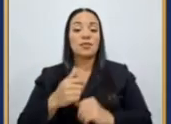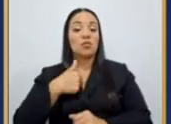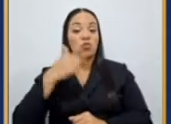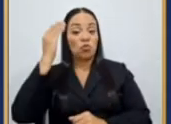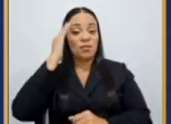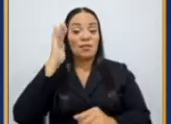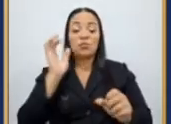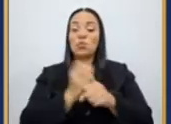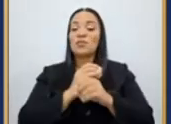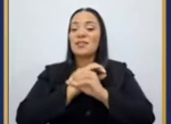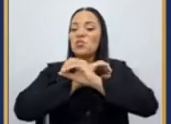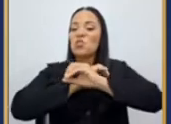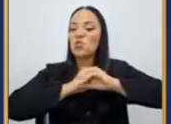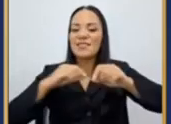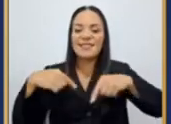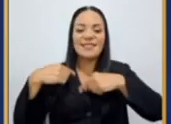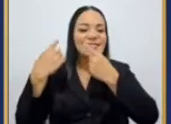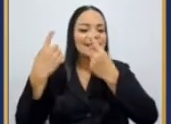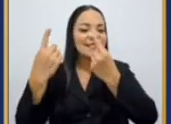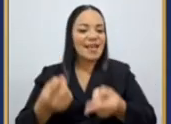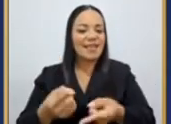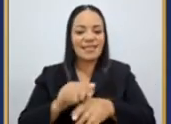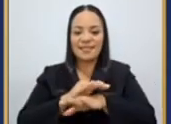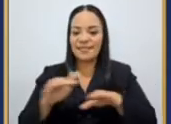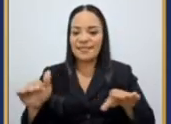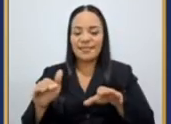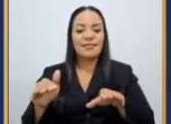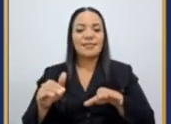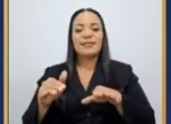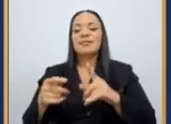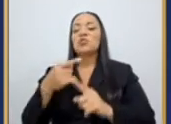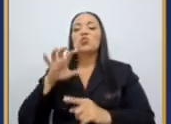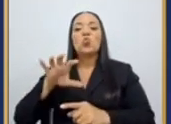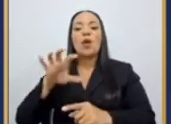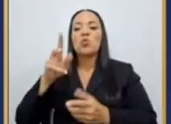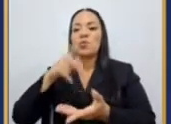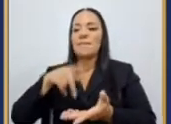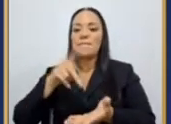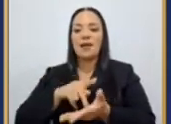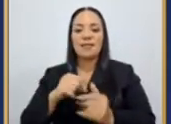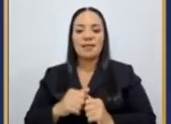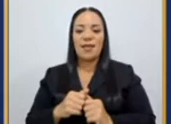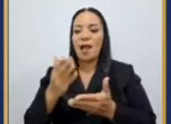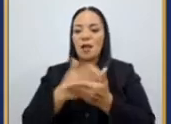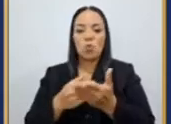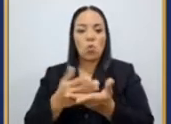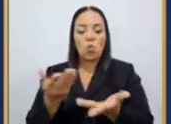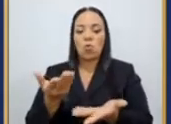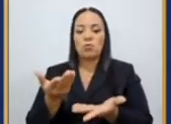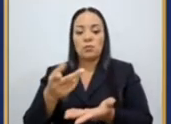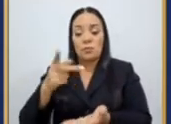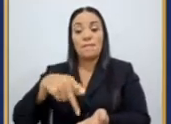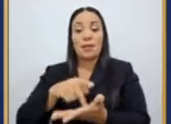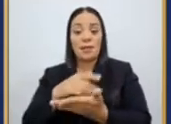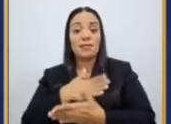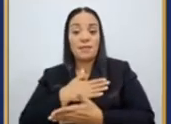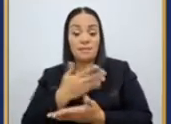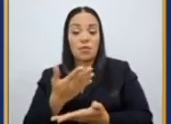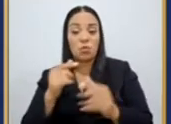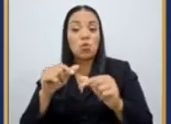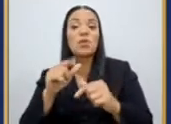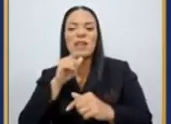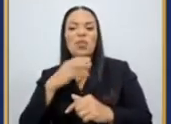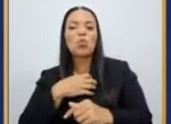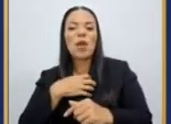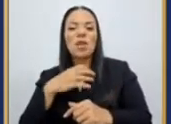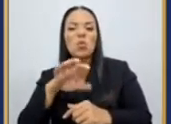hecho absolutamente nada de parte de los dueños de ese parque de entretenimiento, que es el Grupo de la Nación,